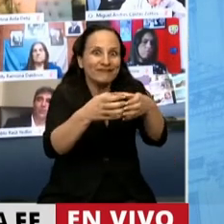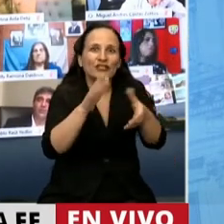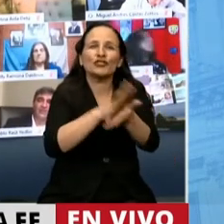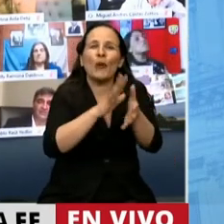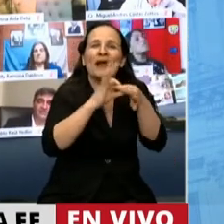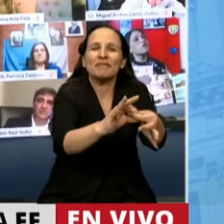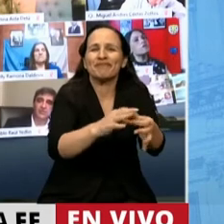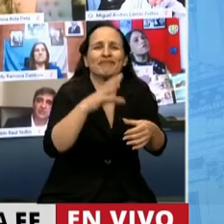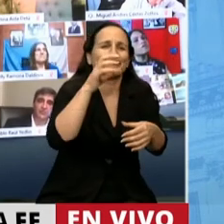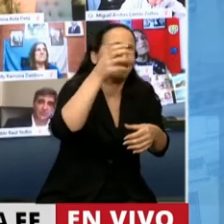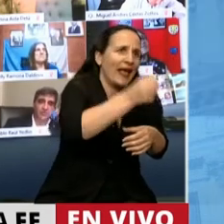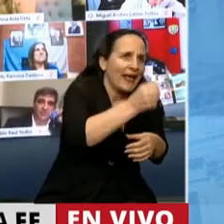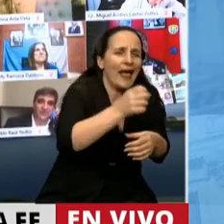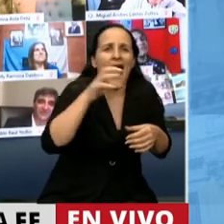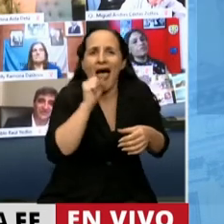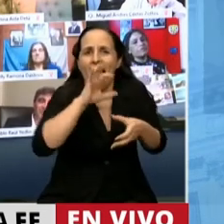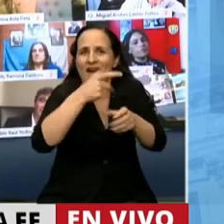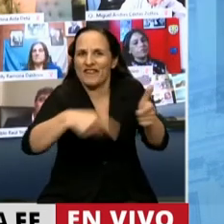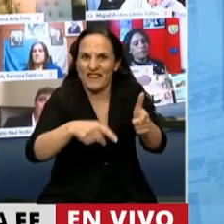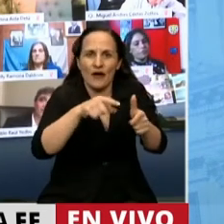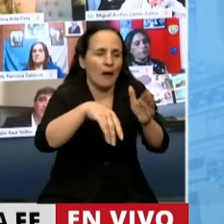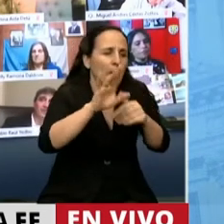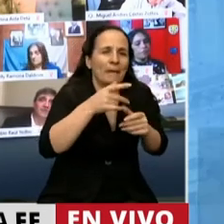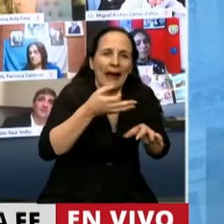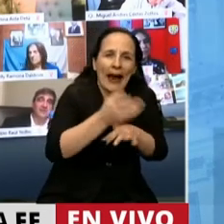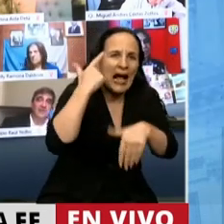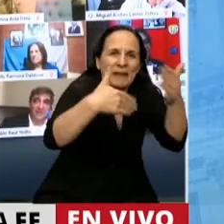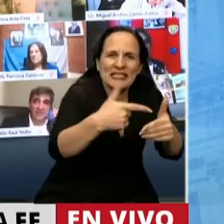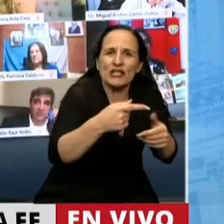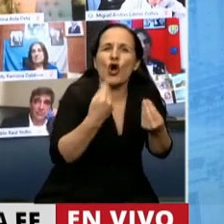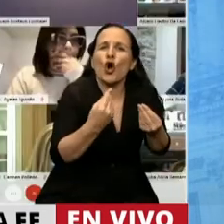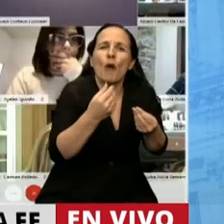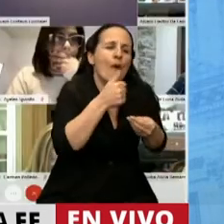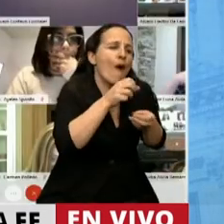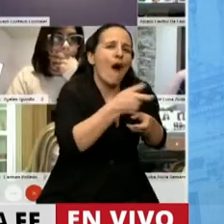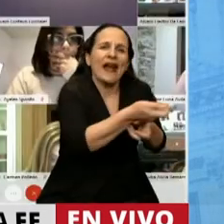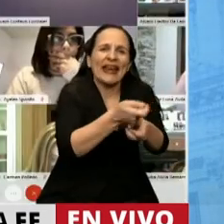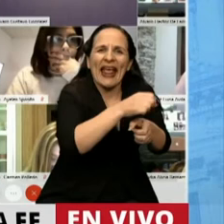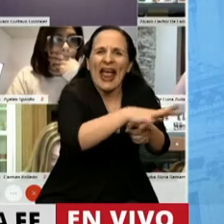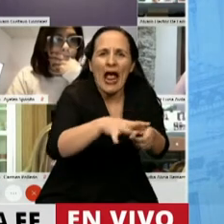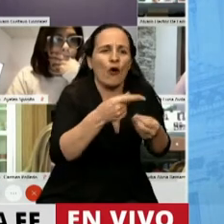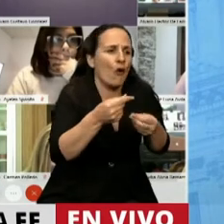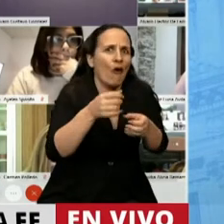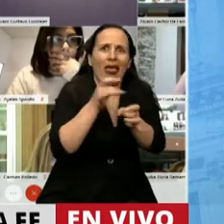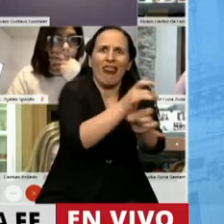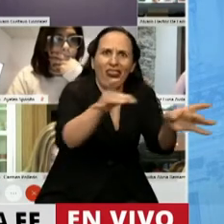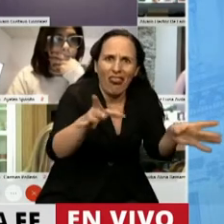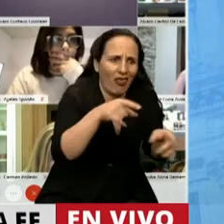al desarrollo, a la capacitación, al riego, a la lucha contra las enfermedades